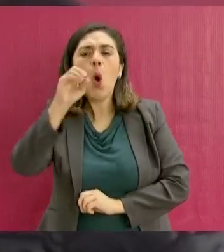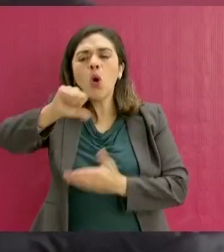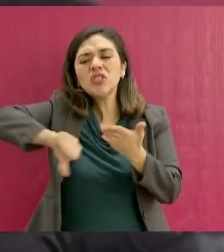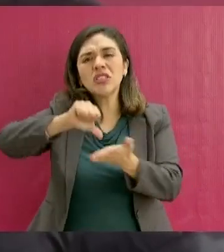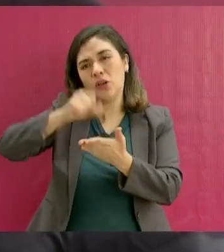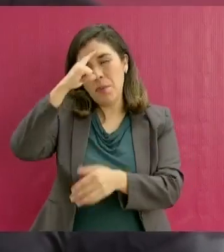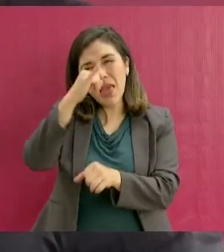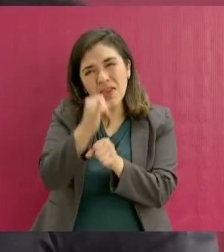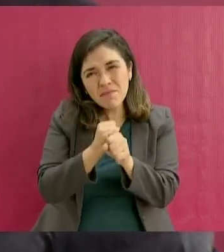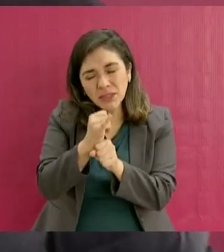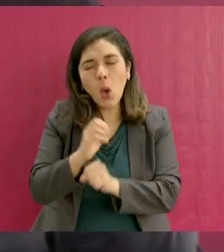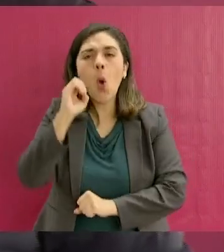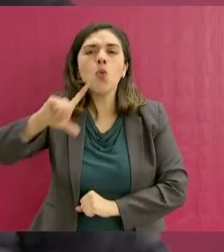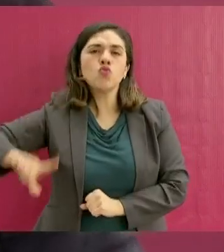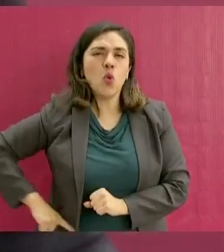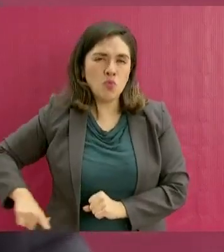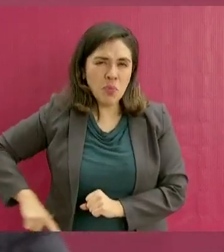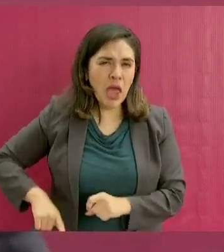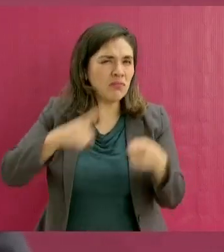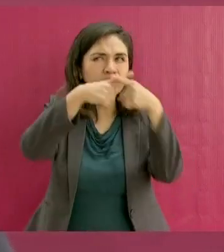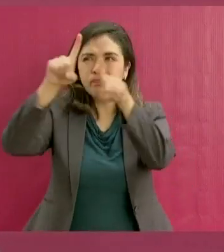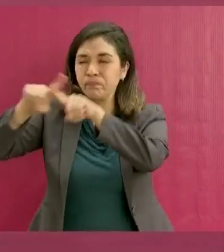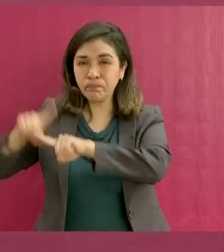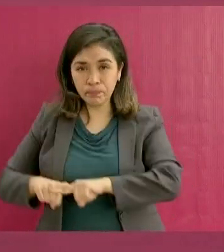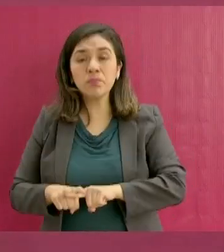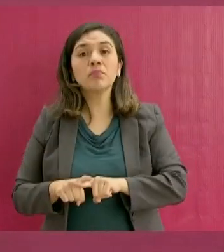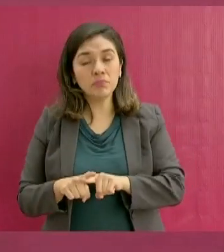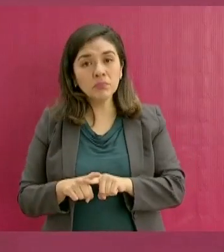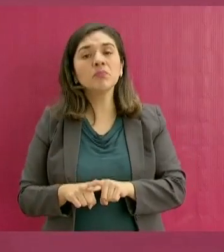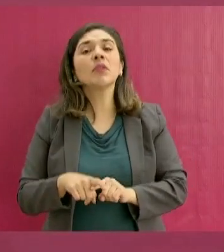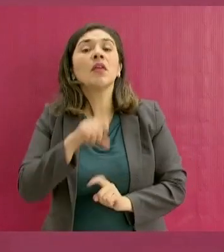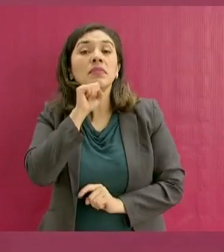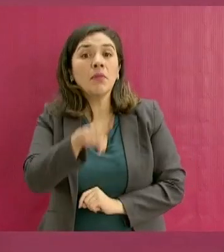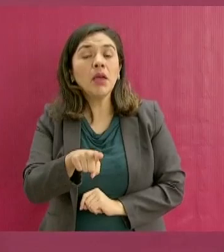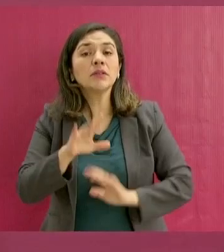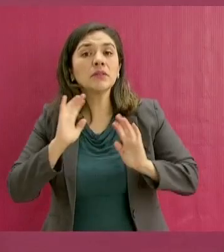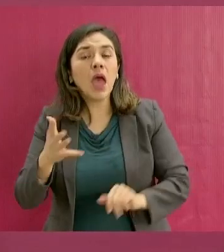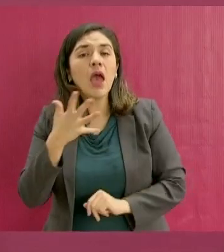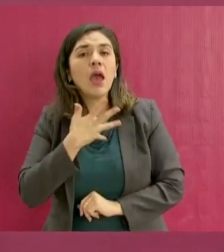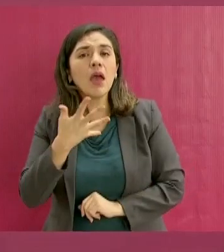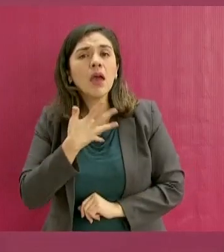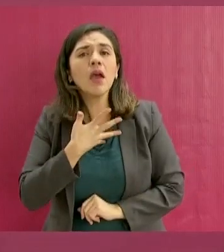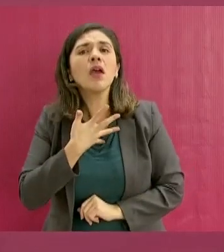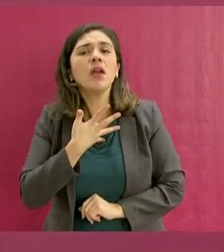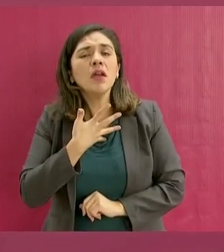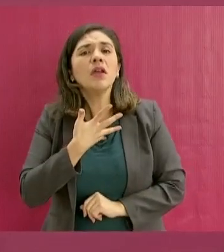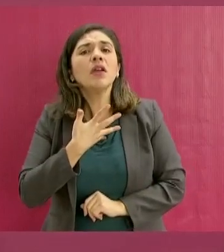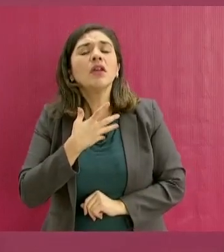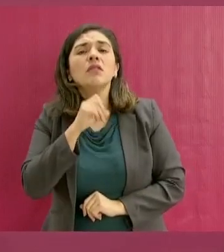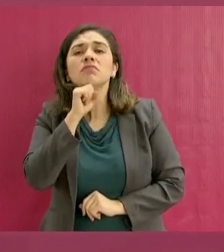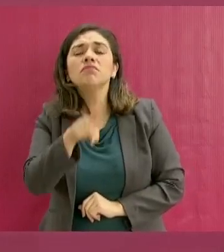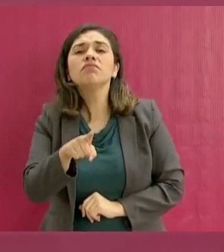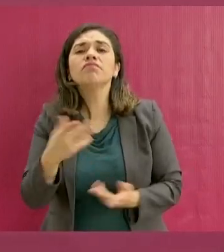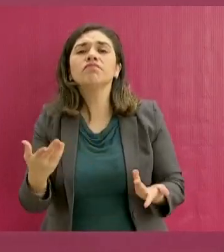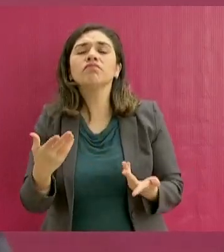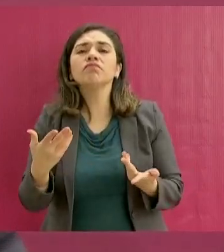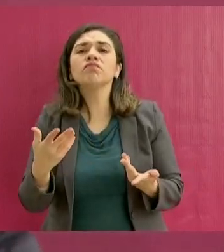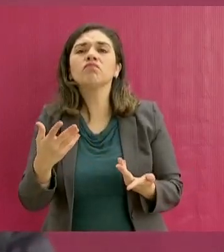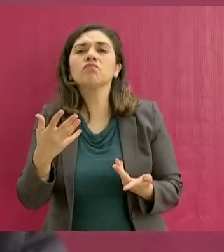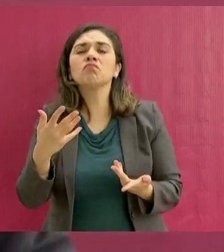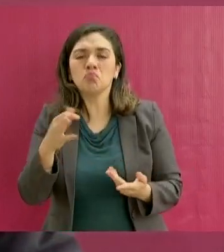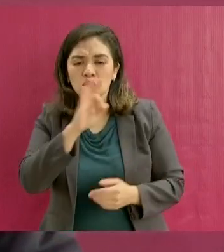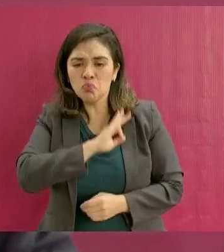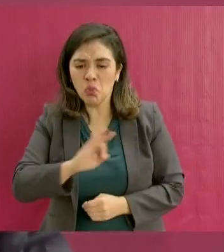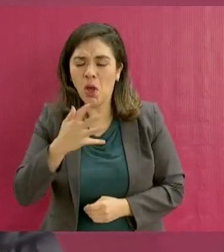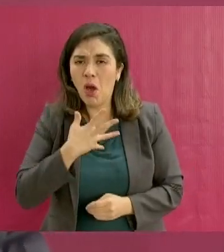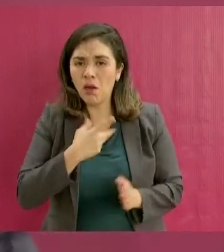de investigación, con gobiernos. ya tenemos disponibilidad